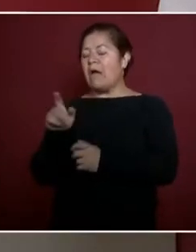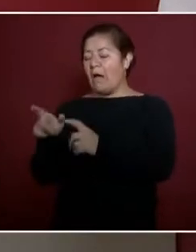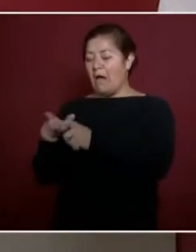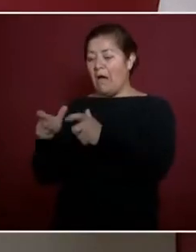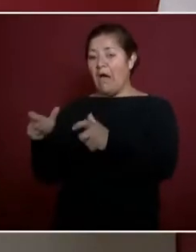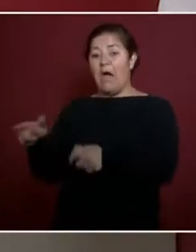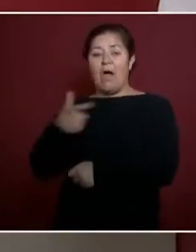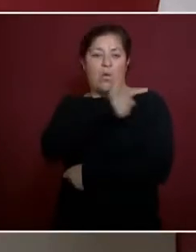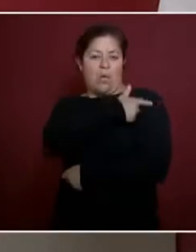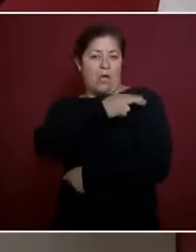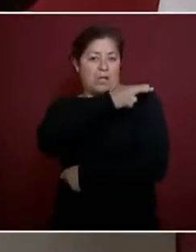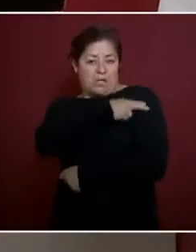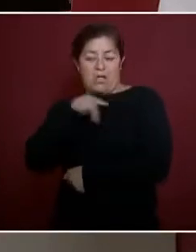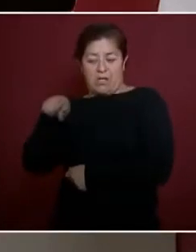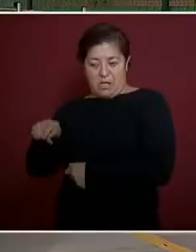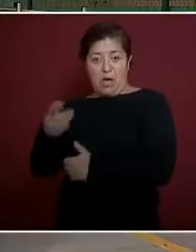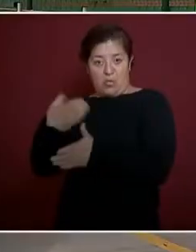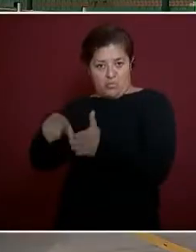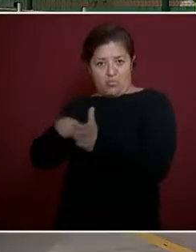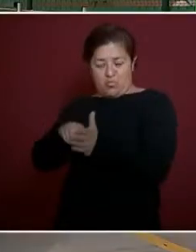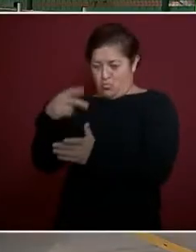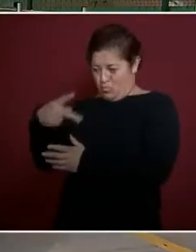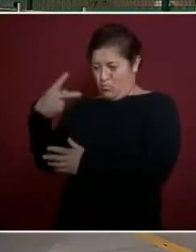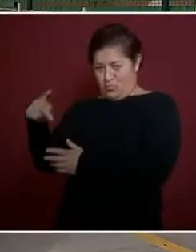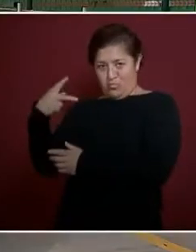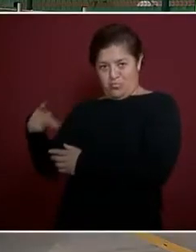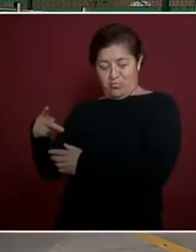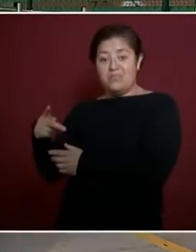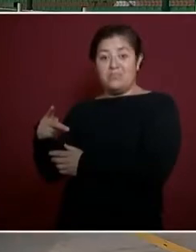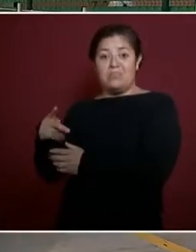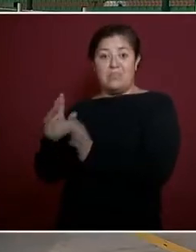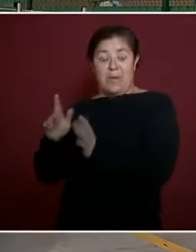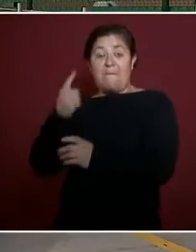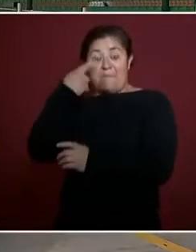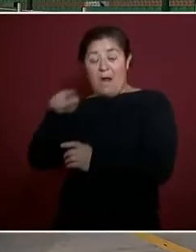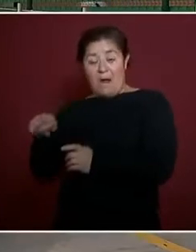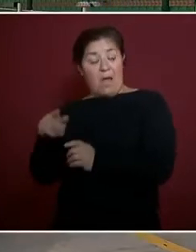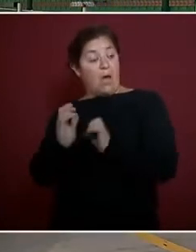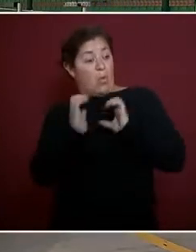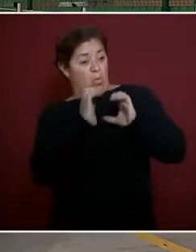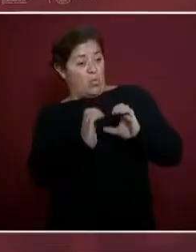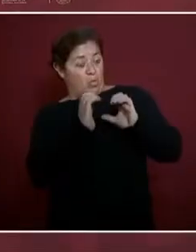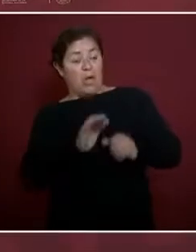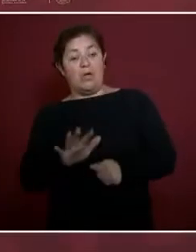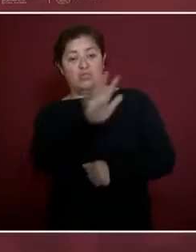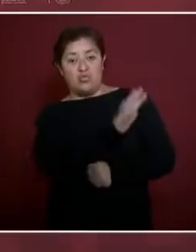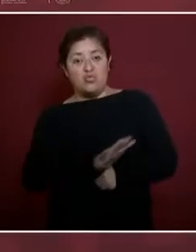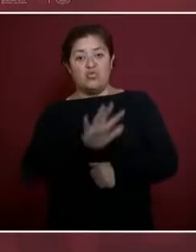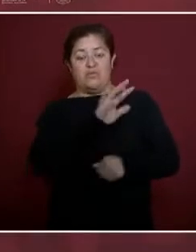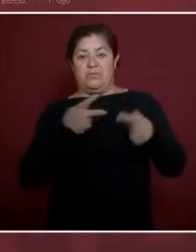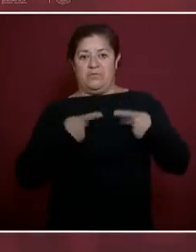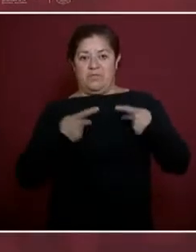Nacional para la protección del pueblo,